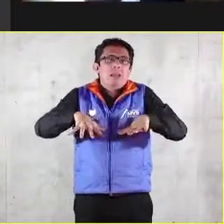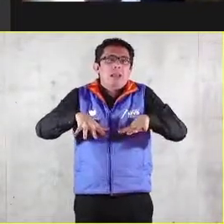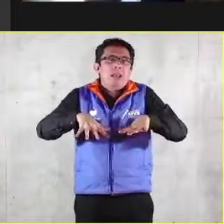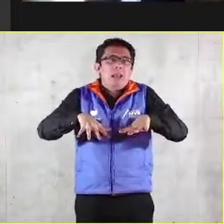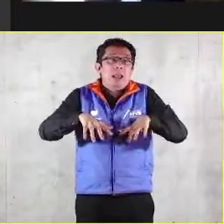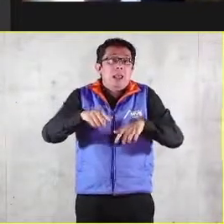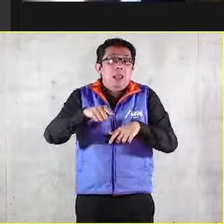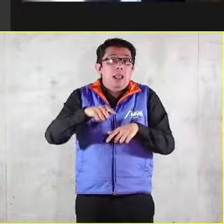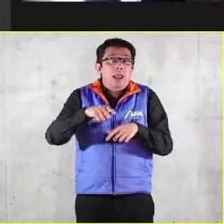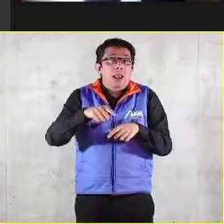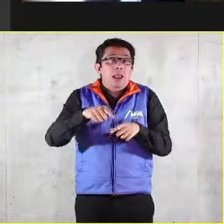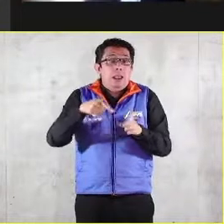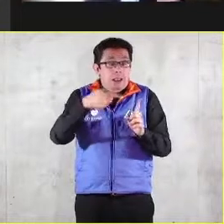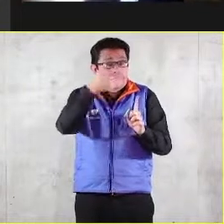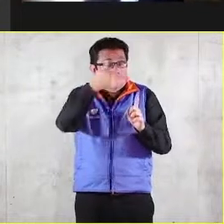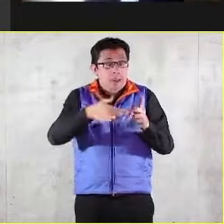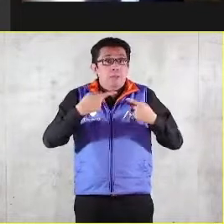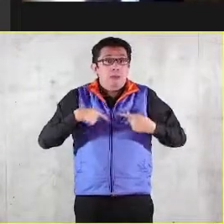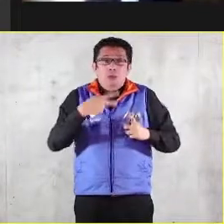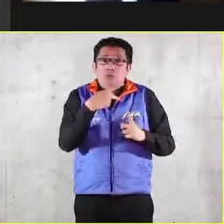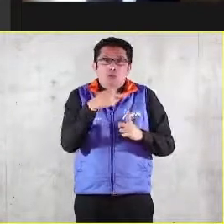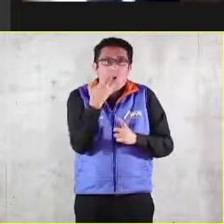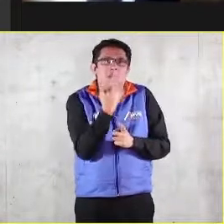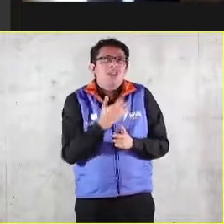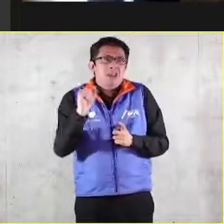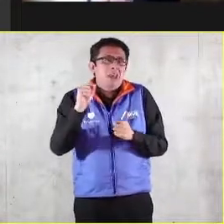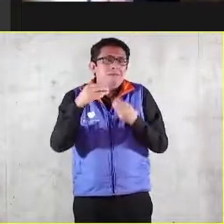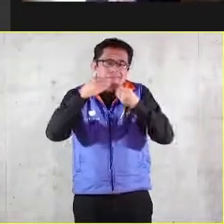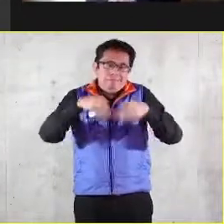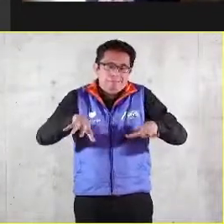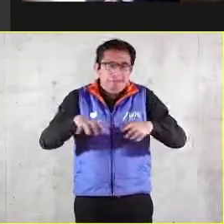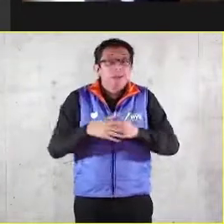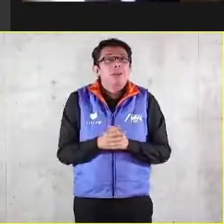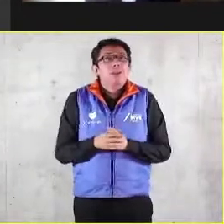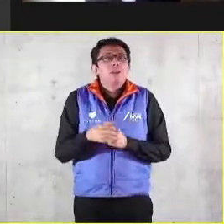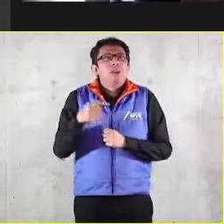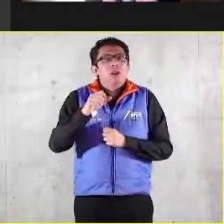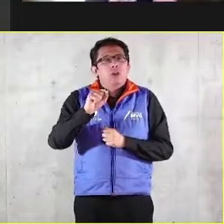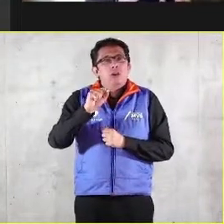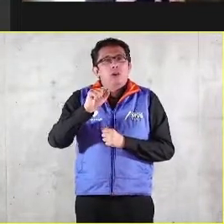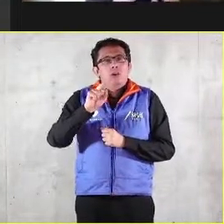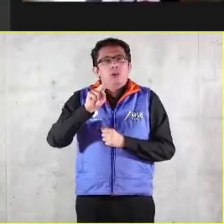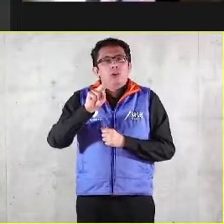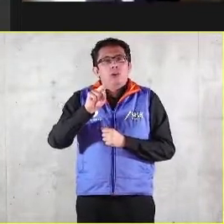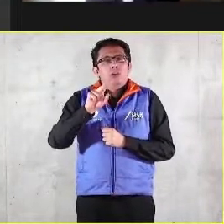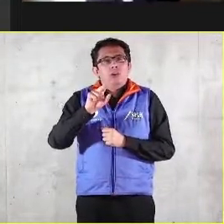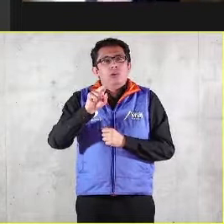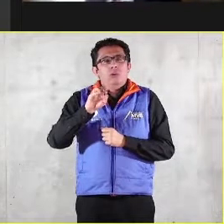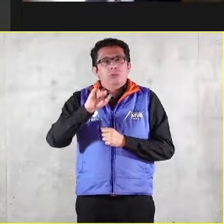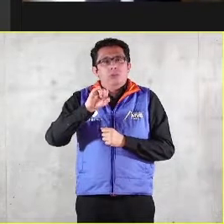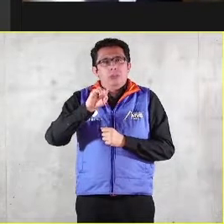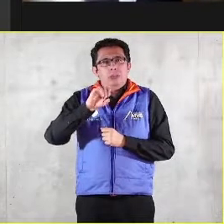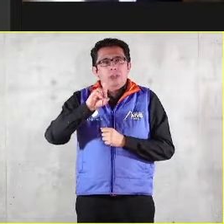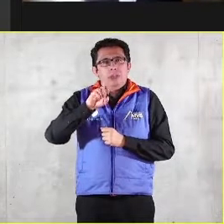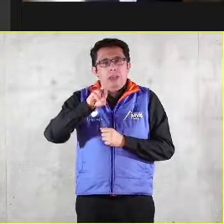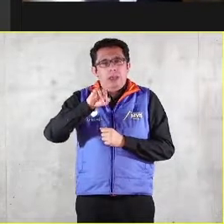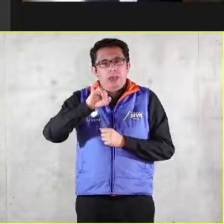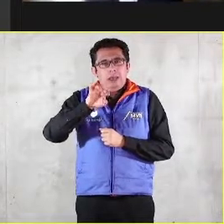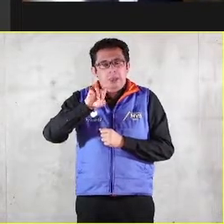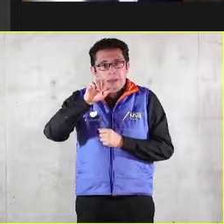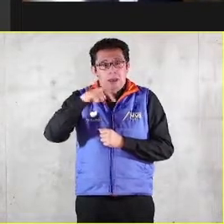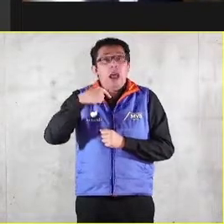es capaz de aportar entonces la subsidiariedad exige que yo desde el apoyo ayude al otro